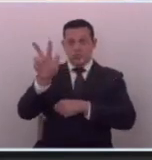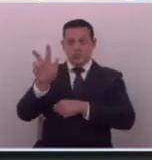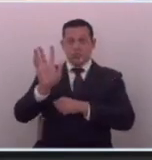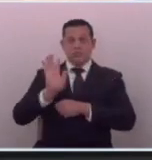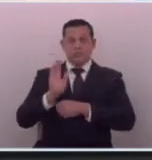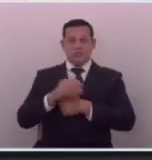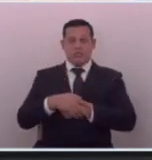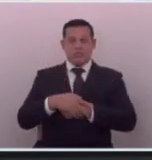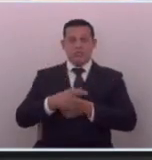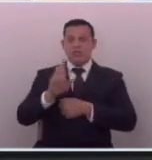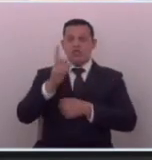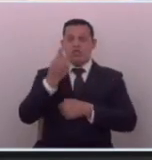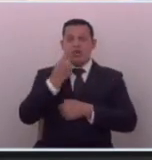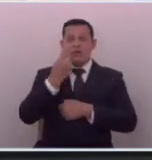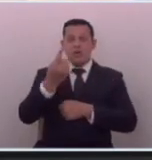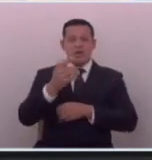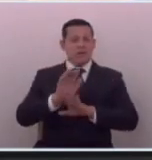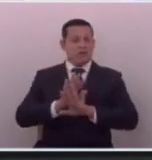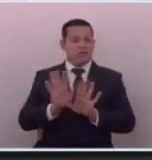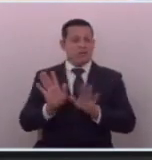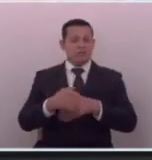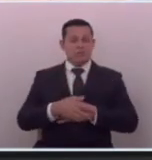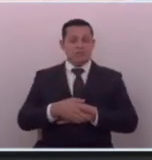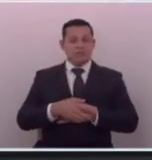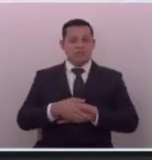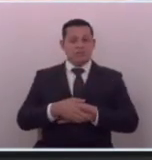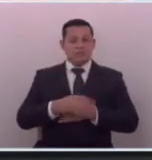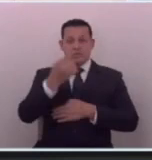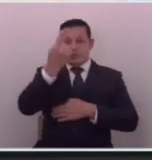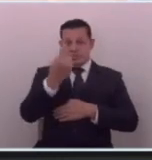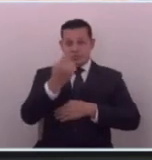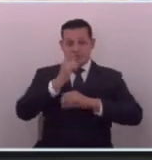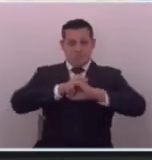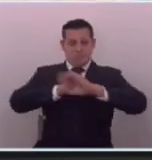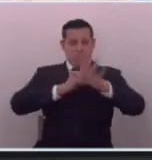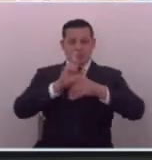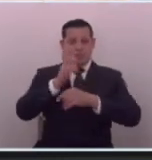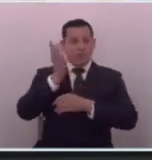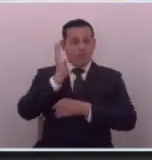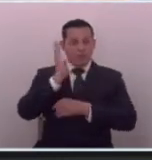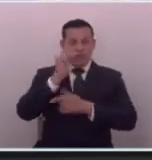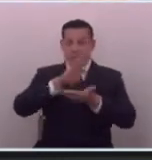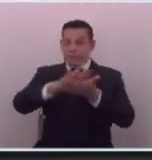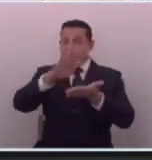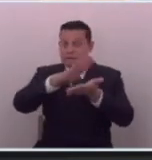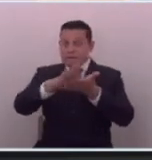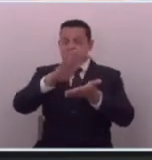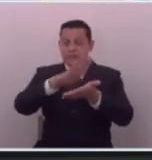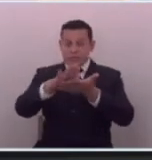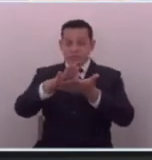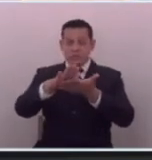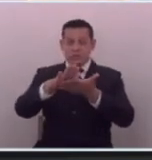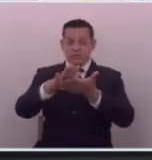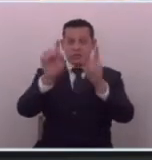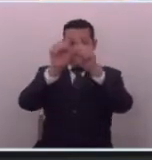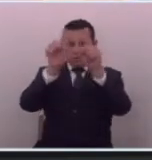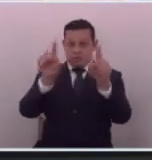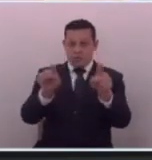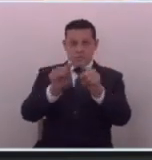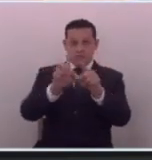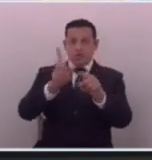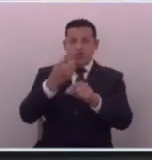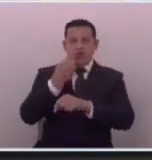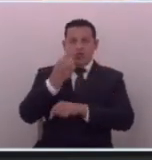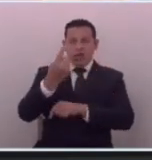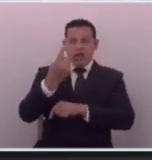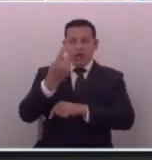porque lo dejaron de ver y los anunciantes pues no son dundos vean no van a estar pagando por un canal que no ven